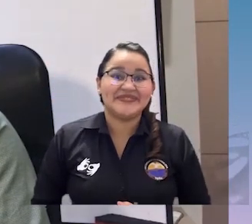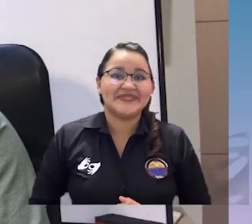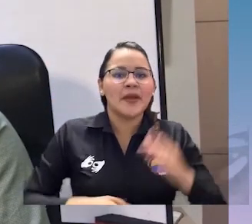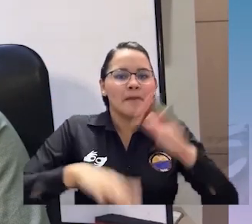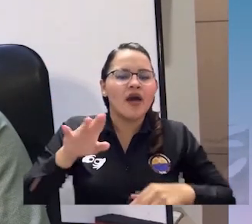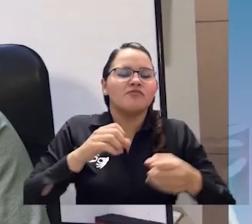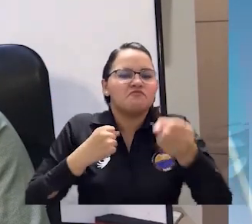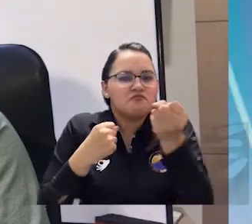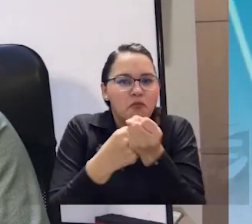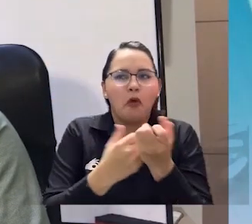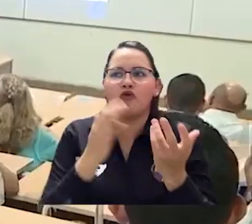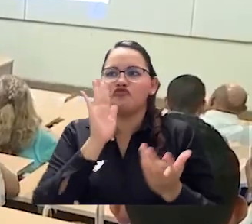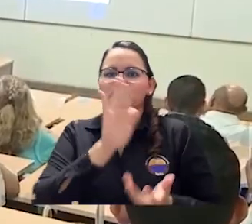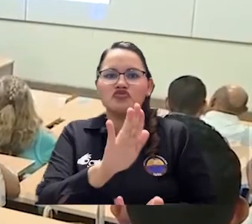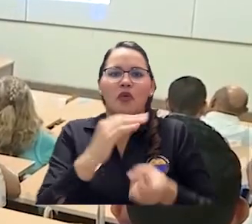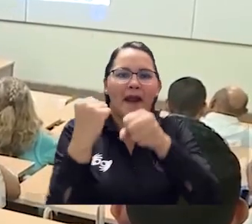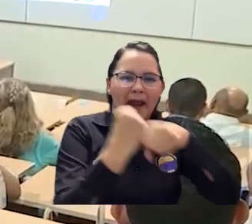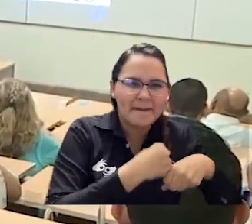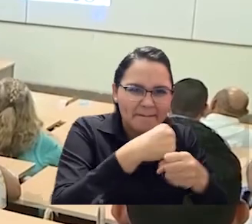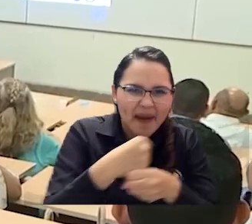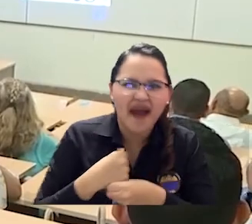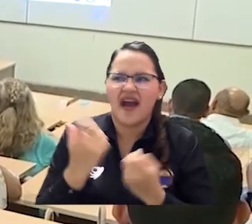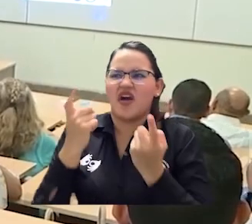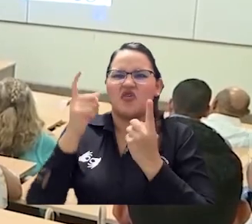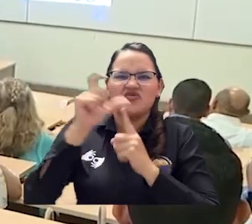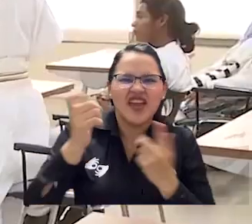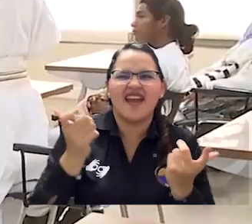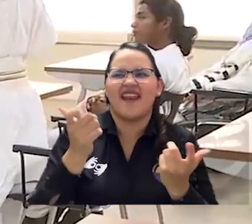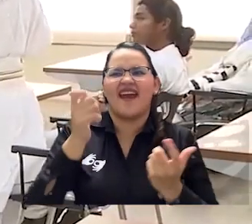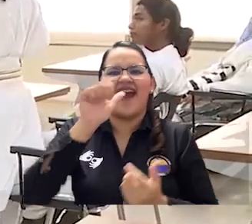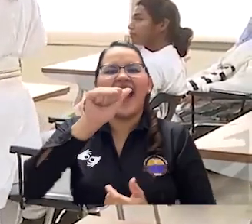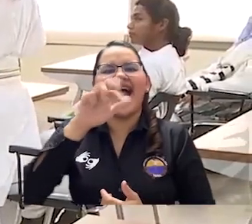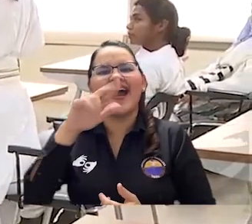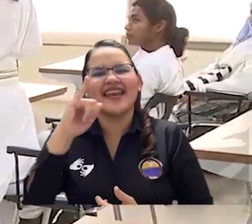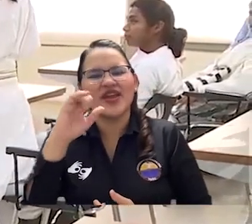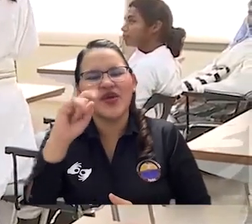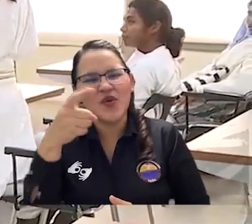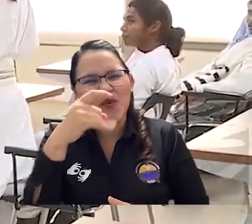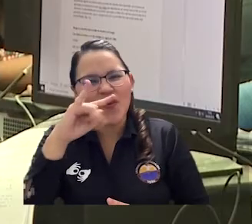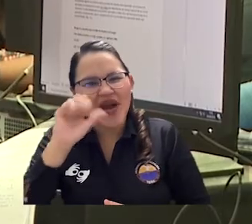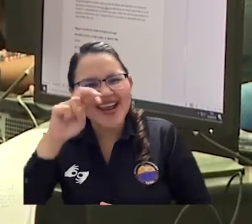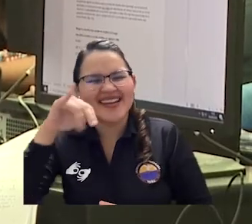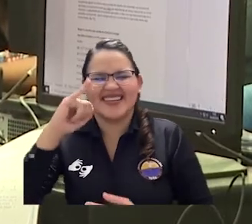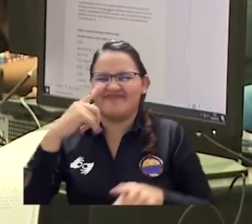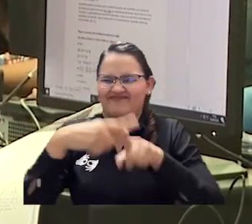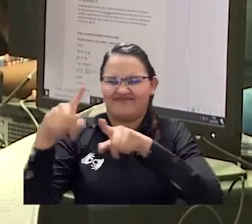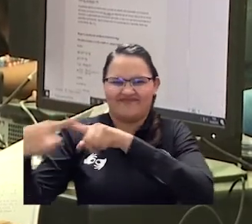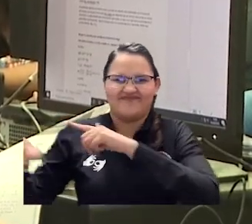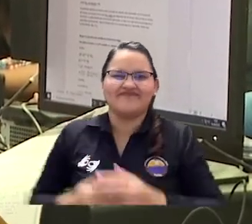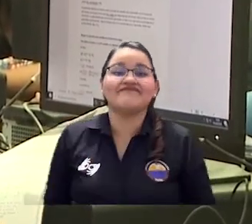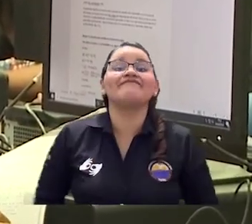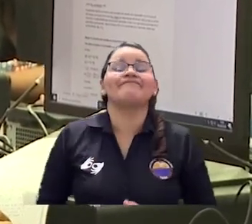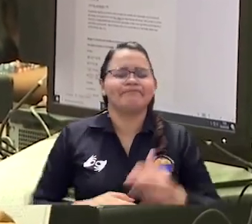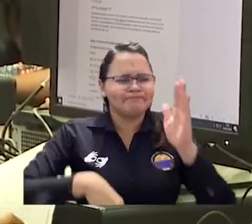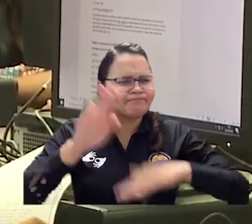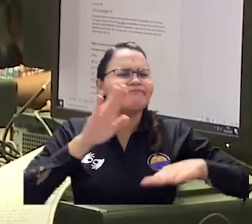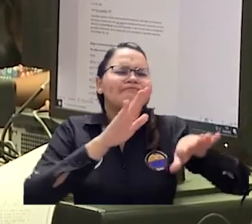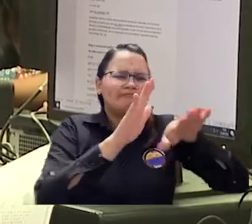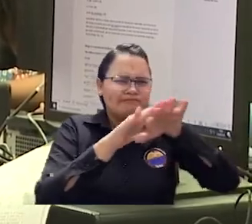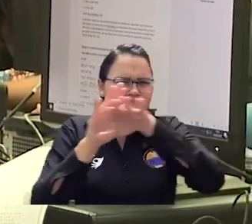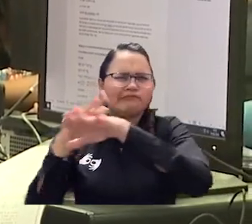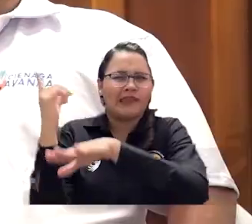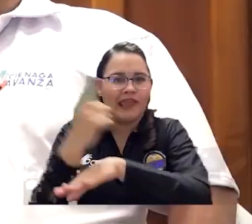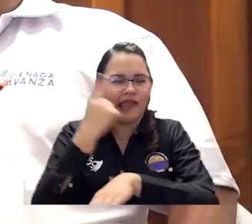educación de estudiantes vulnerables. El grupo docente reconoció que en este proceso ha sido importante la manera gradual en que diferentes